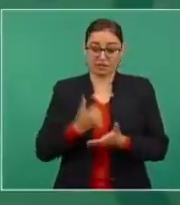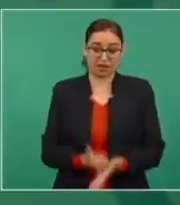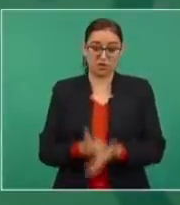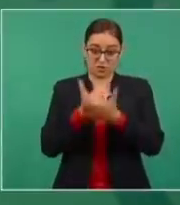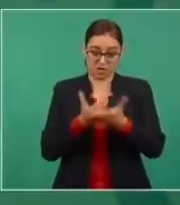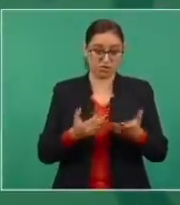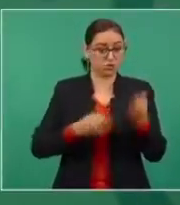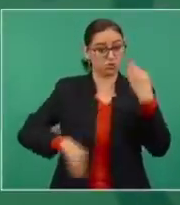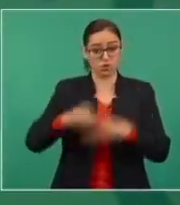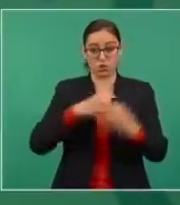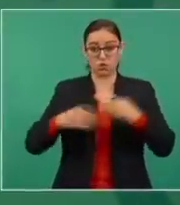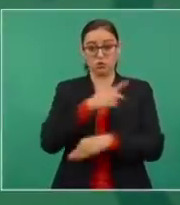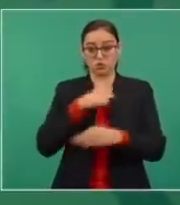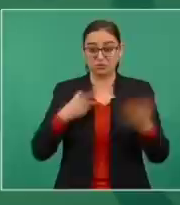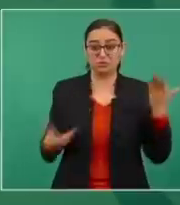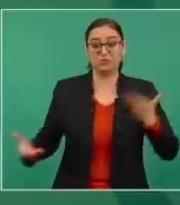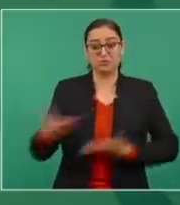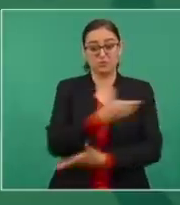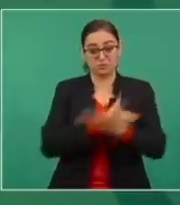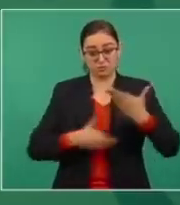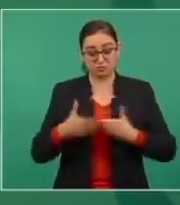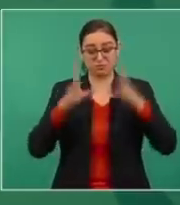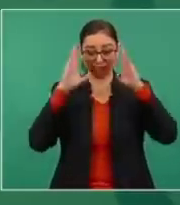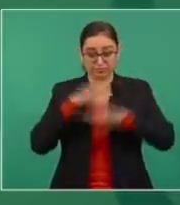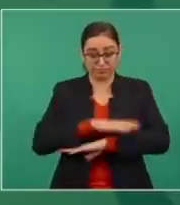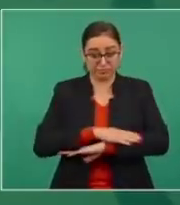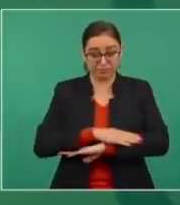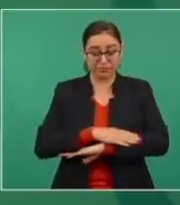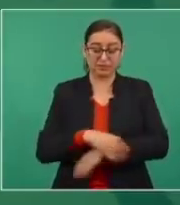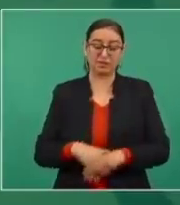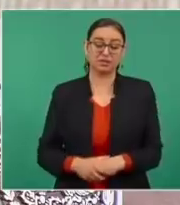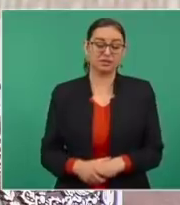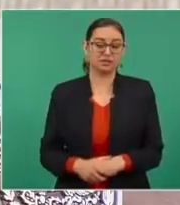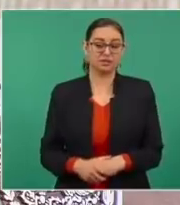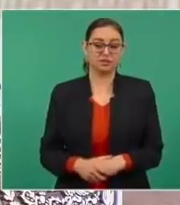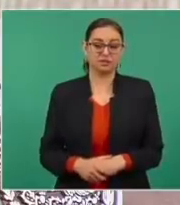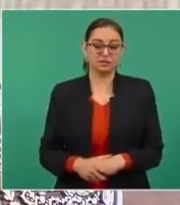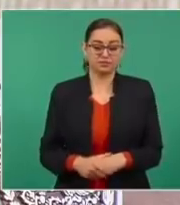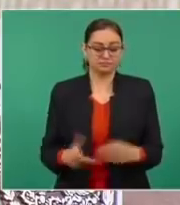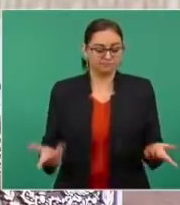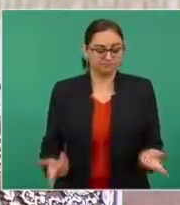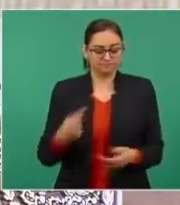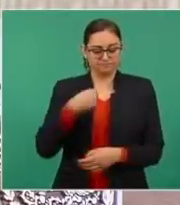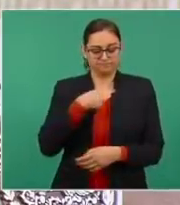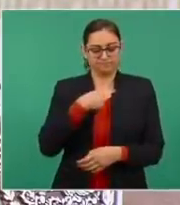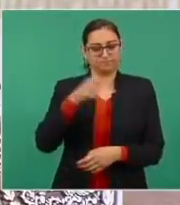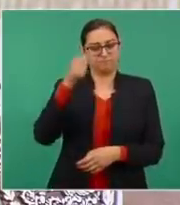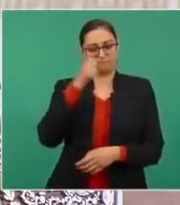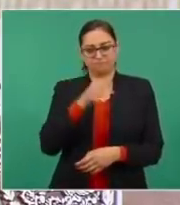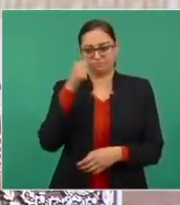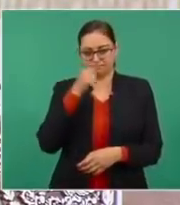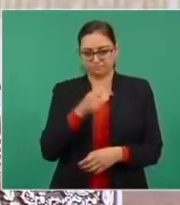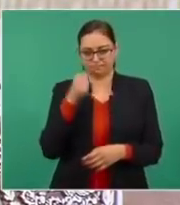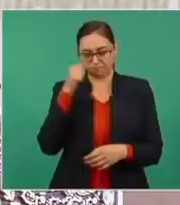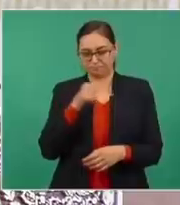como siempre actúo de manera precavida,